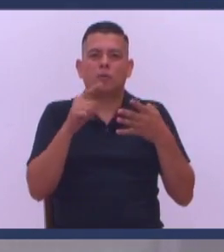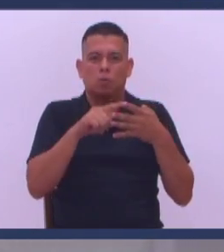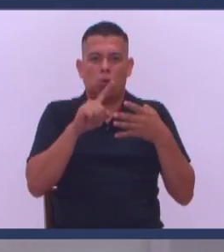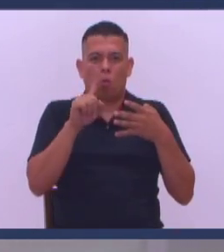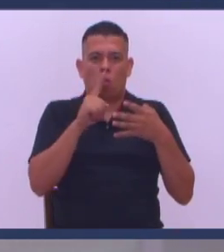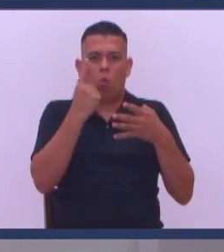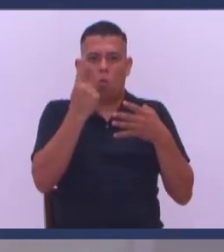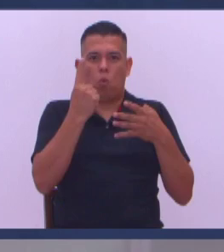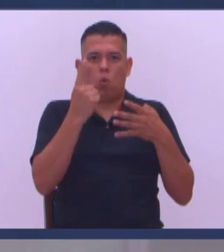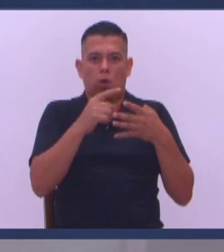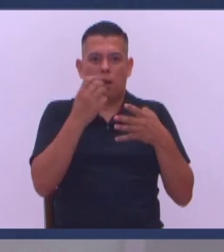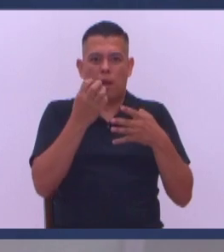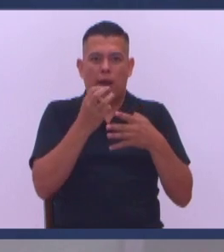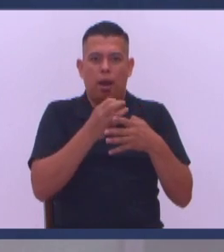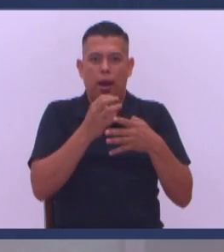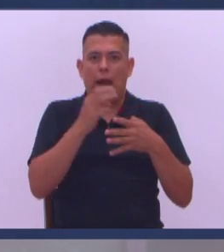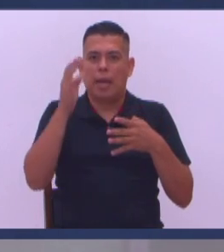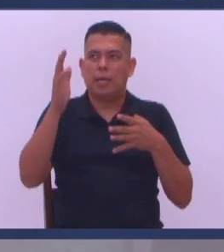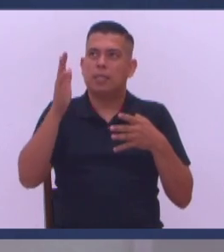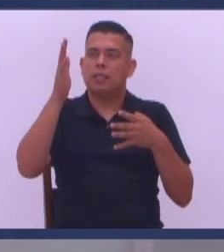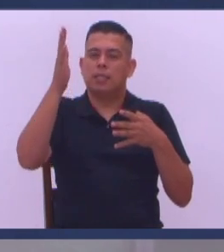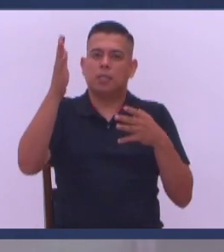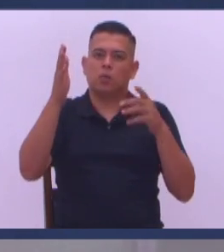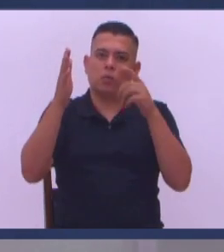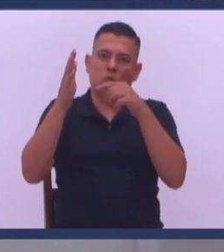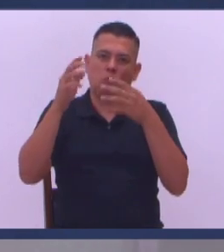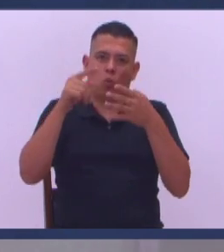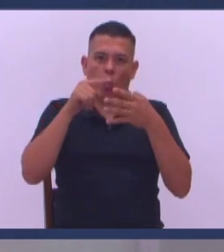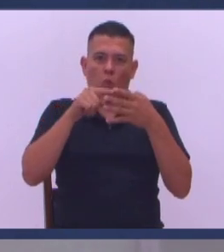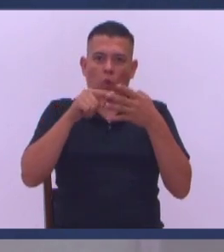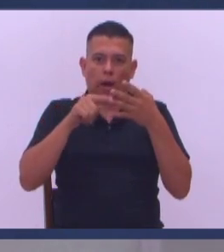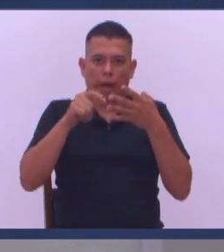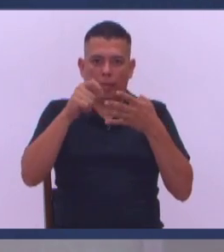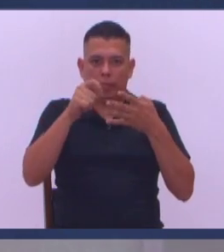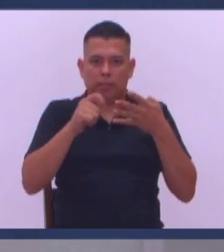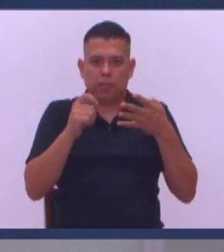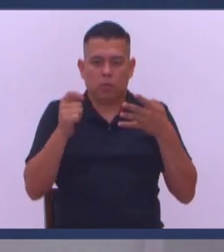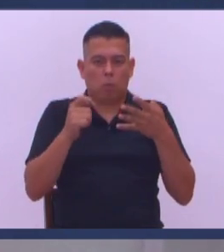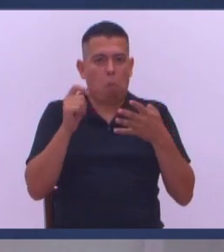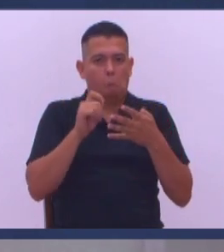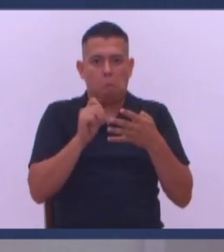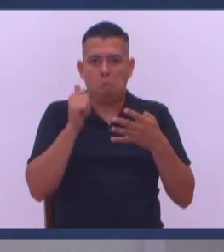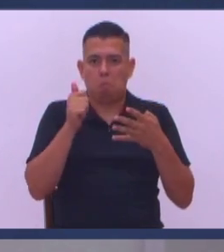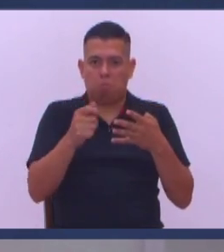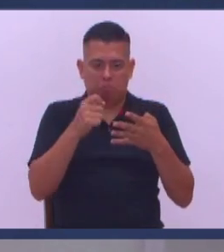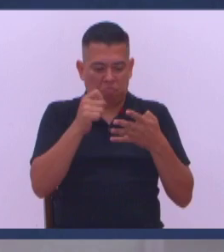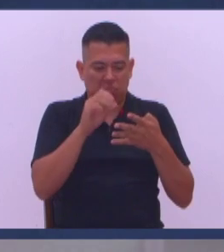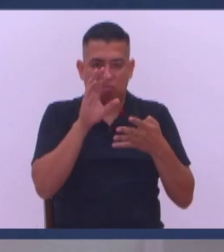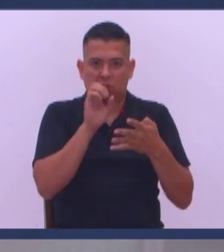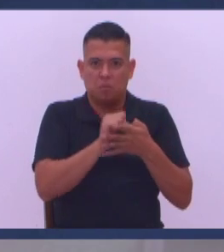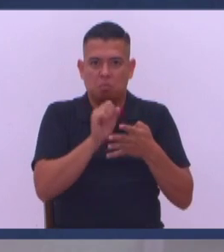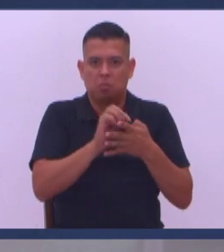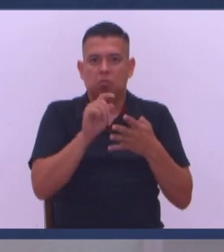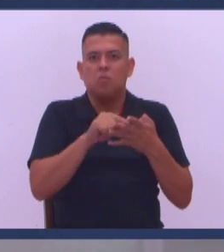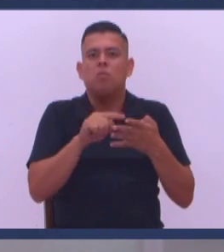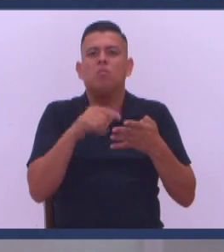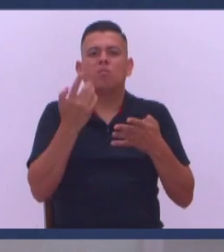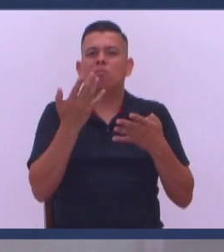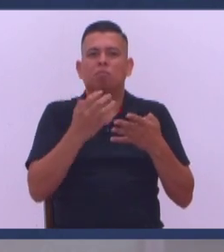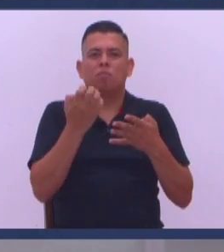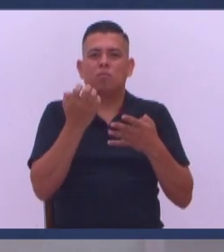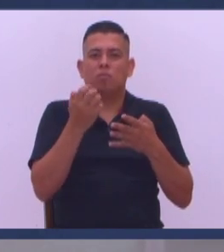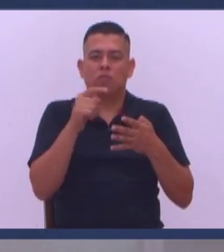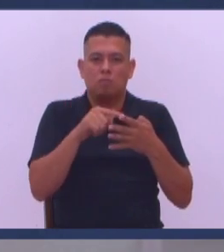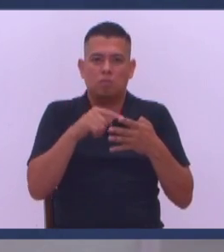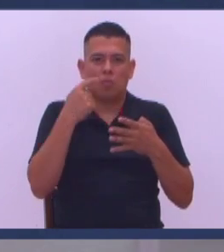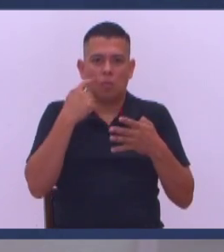Solamente uno, el Evangelio es Cristo Pero existen cuatro escritores maravillosos que redactaron y postearon lo que el